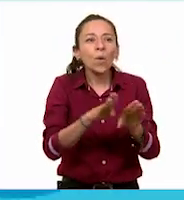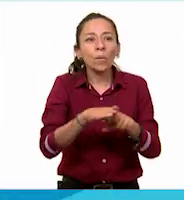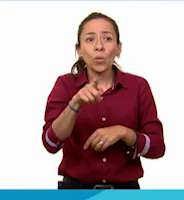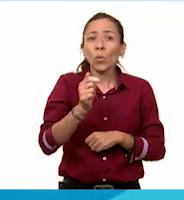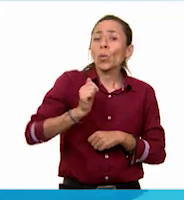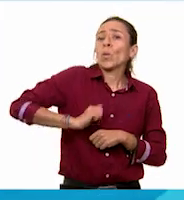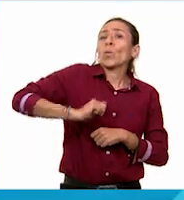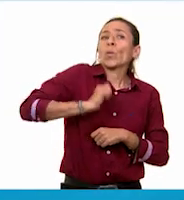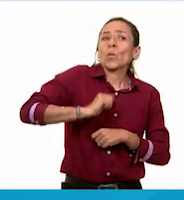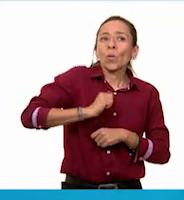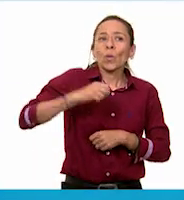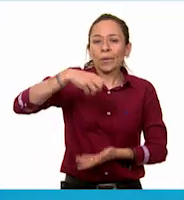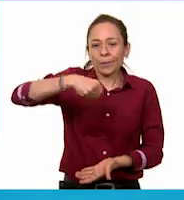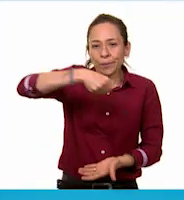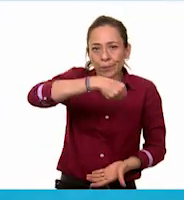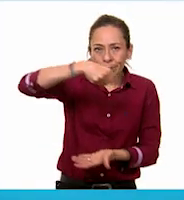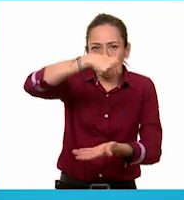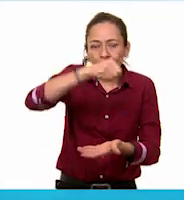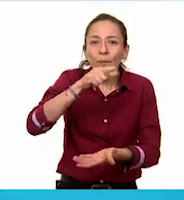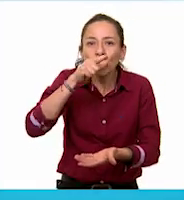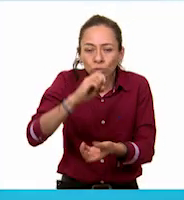una lámpara y una radio.